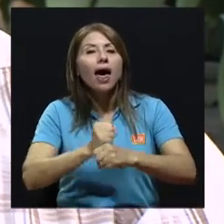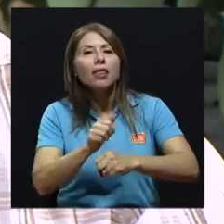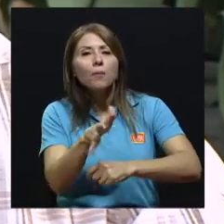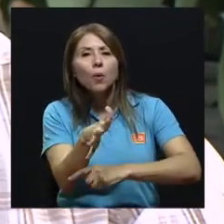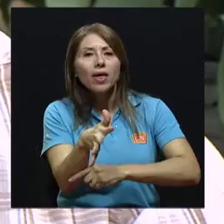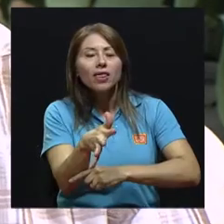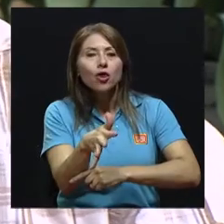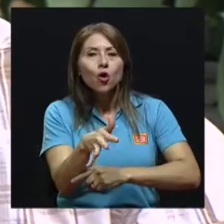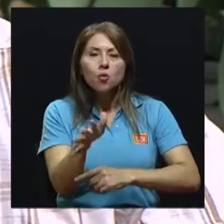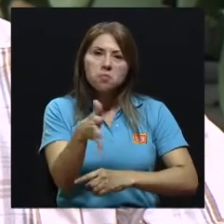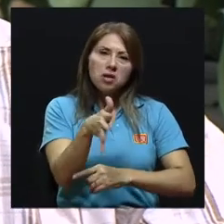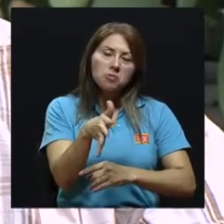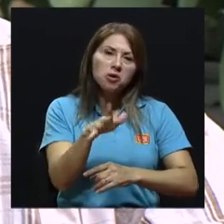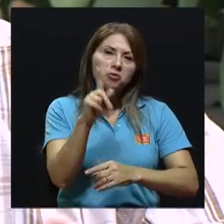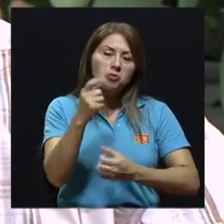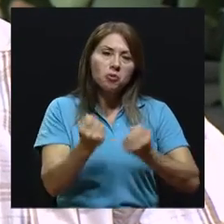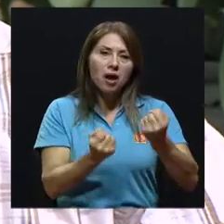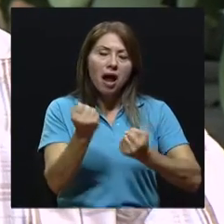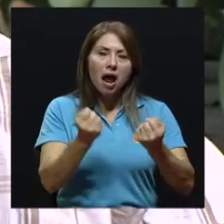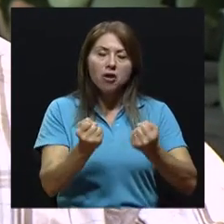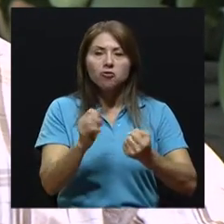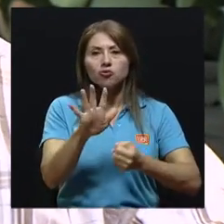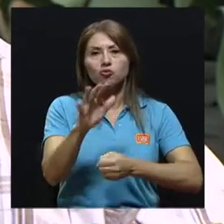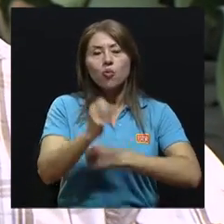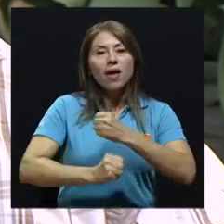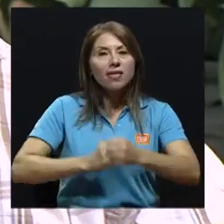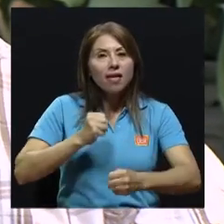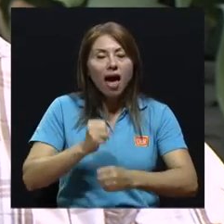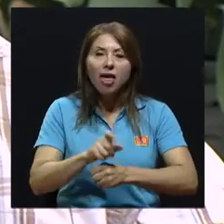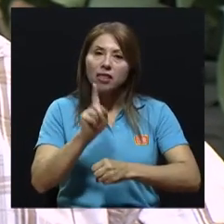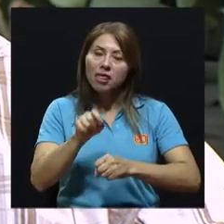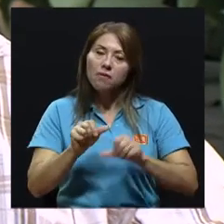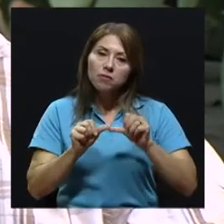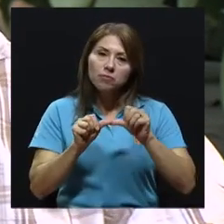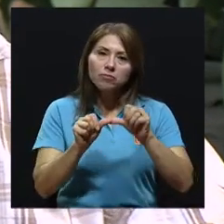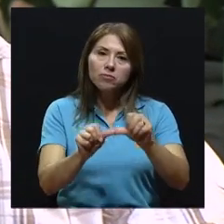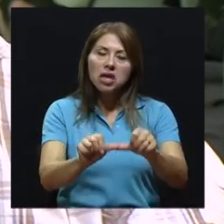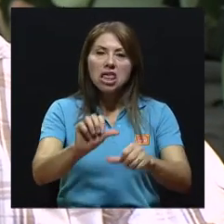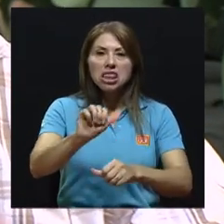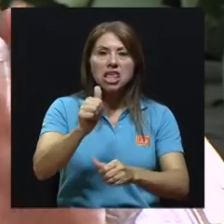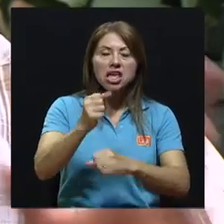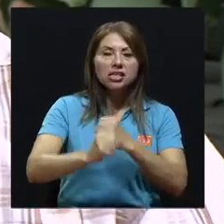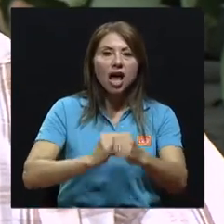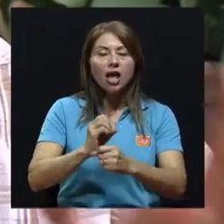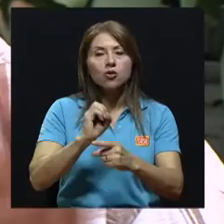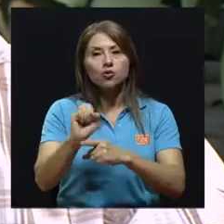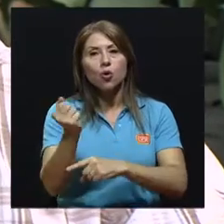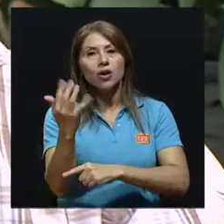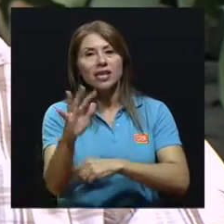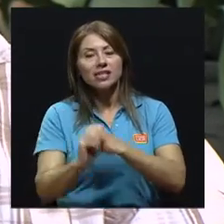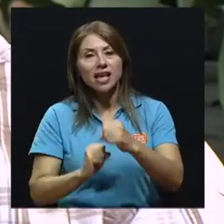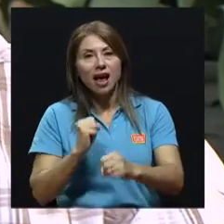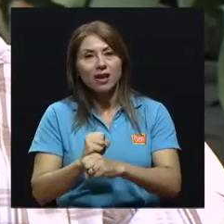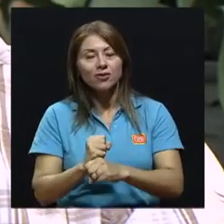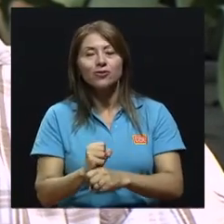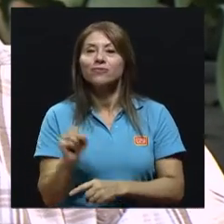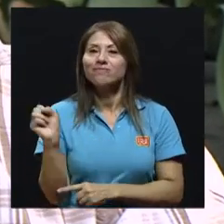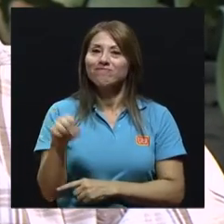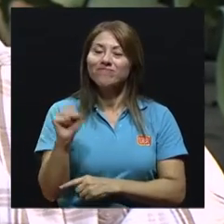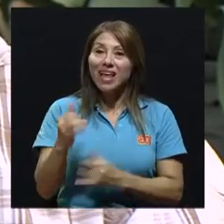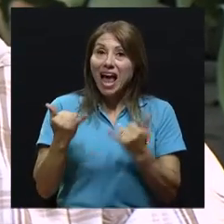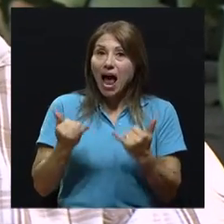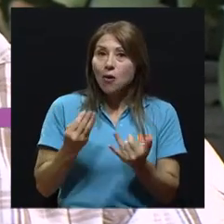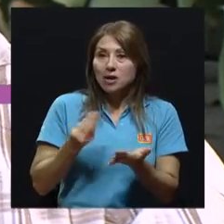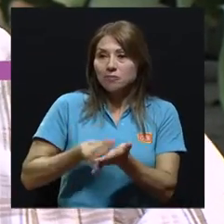la edad promedio de la flota, anda entre 10 y 15 años. En el mejor de los casos. Sí, en el mejor de los casos. Ahora ha habido un